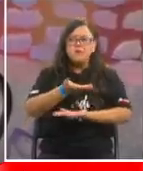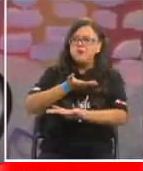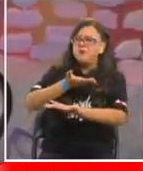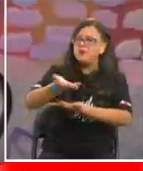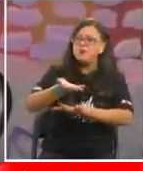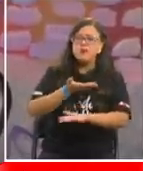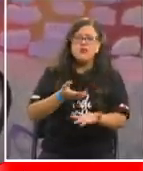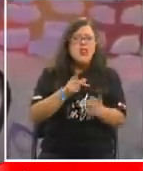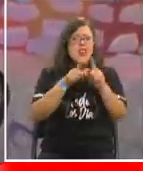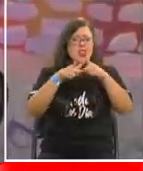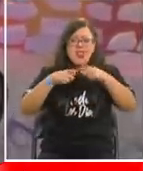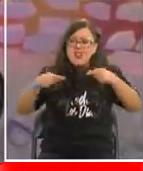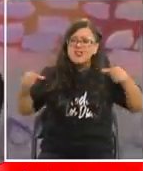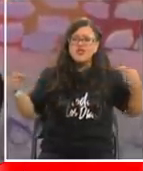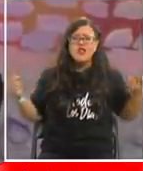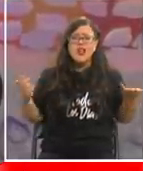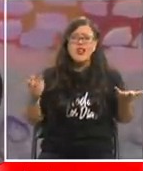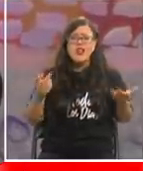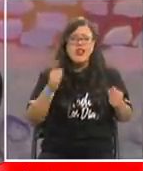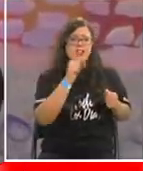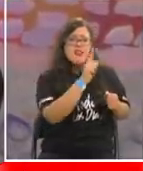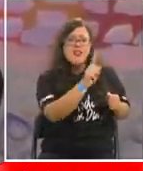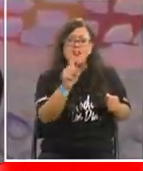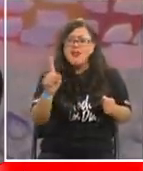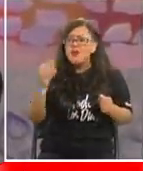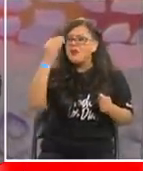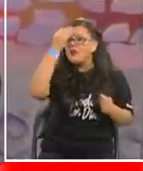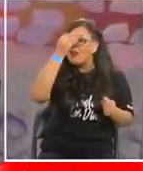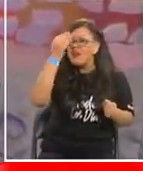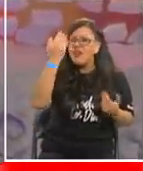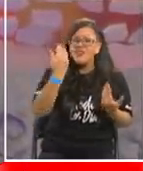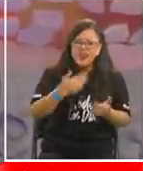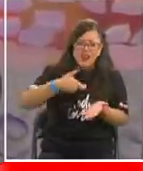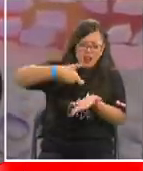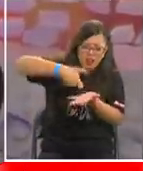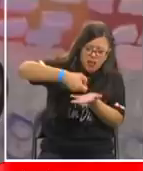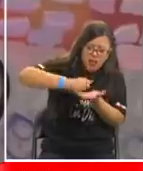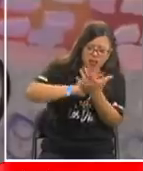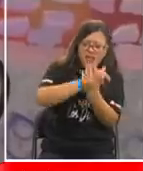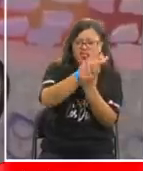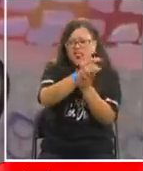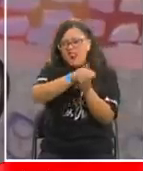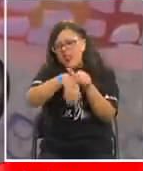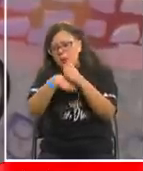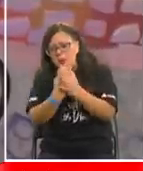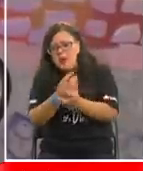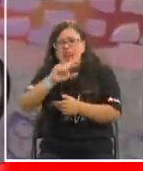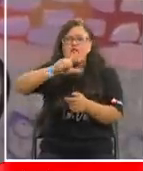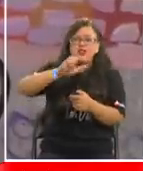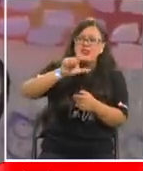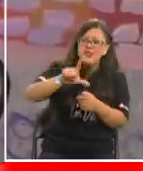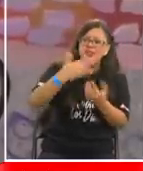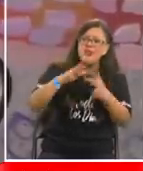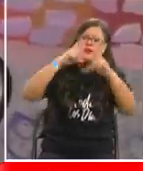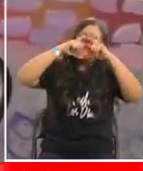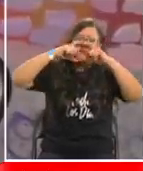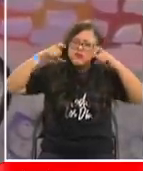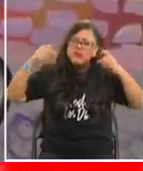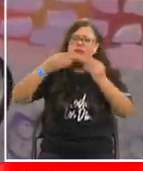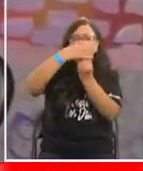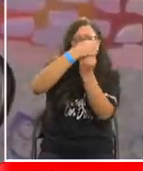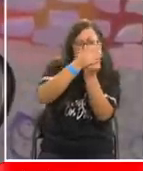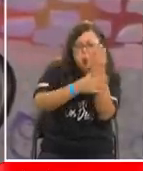preocupados cada uno de nosotros limpiándose con gel en todas partes poniéndonos la mascarilla los